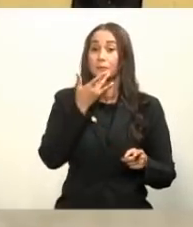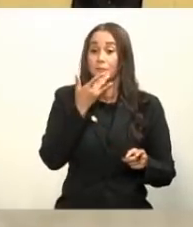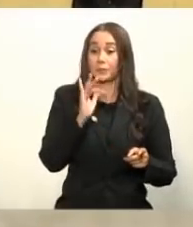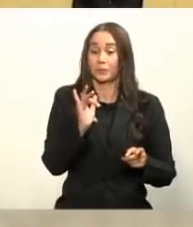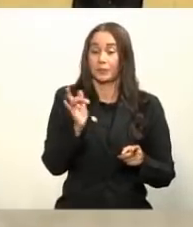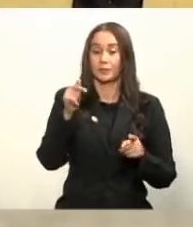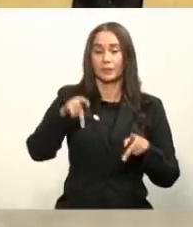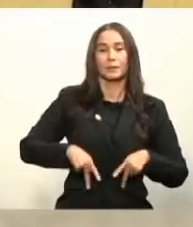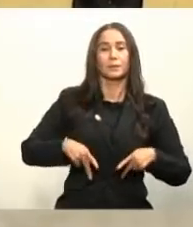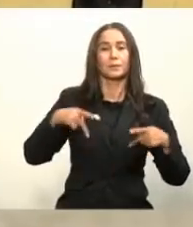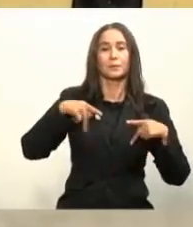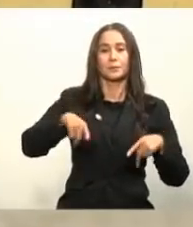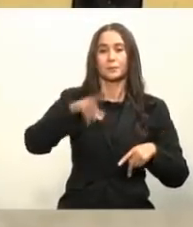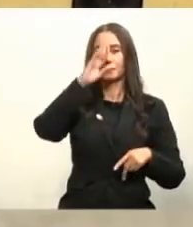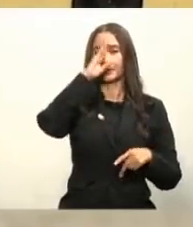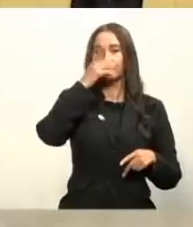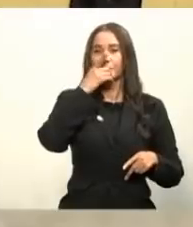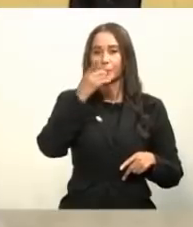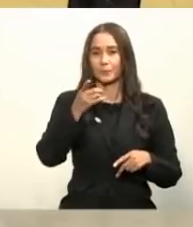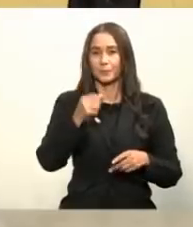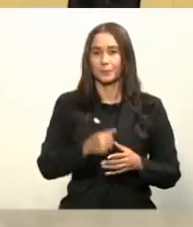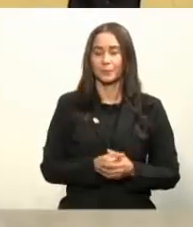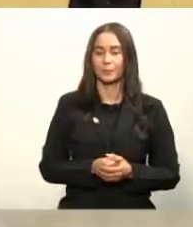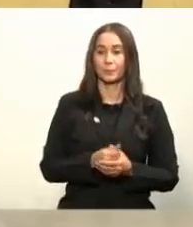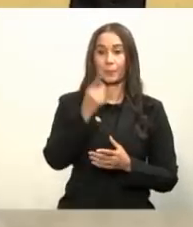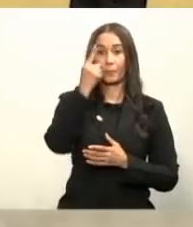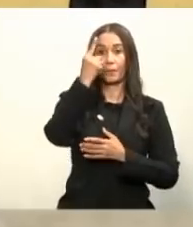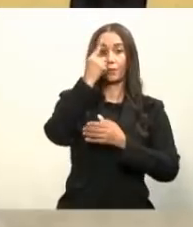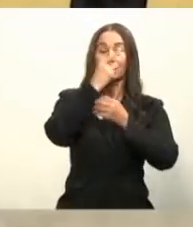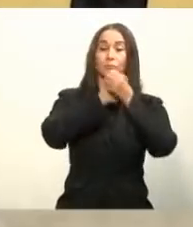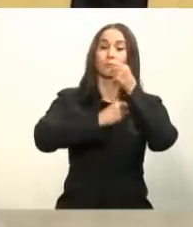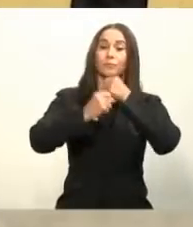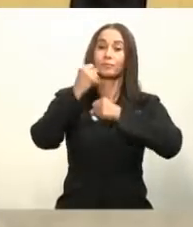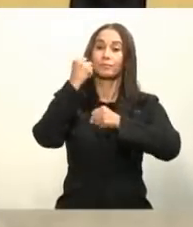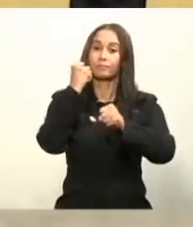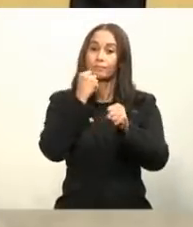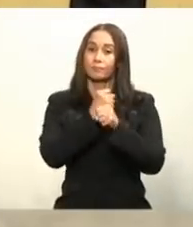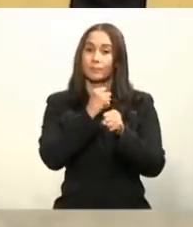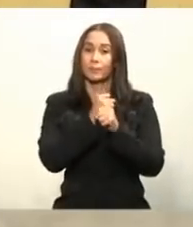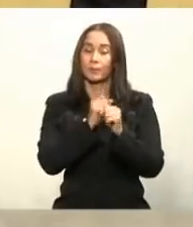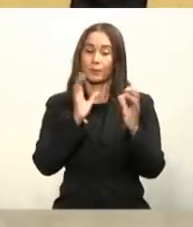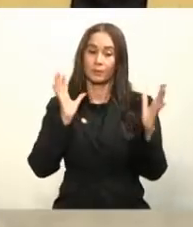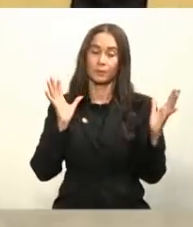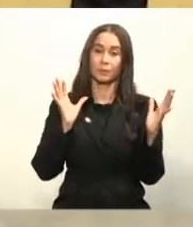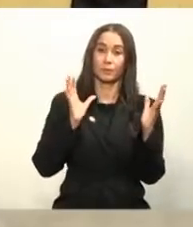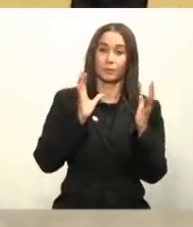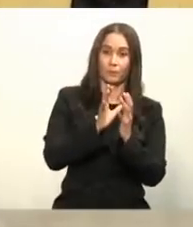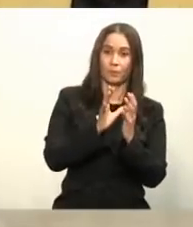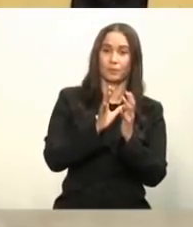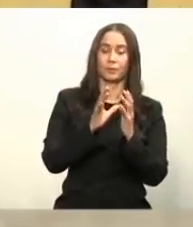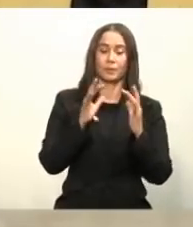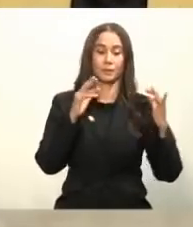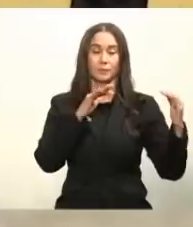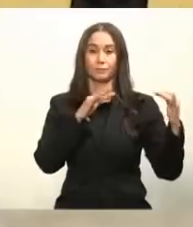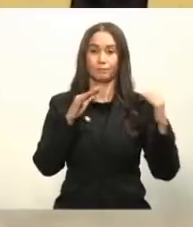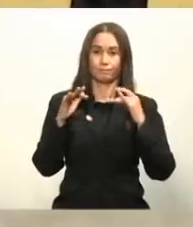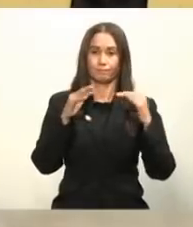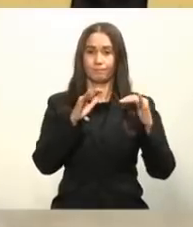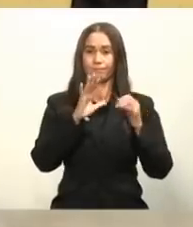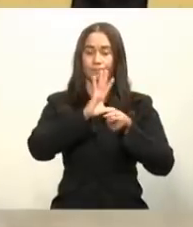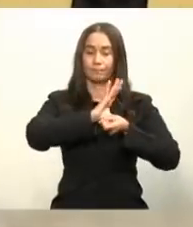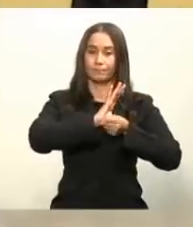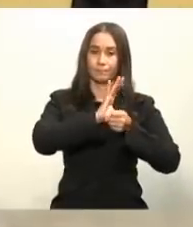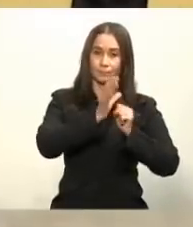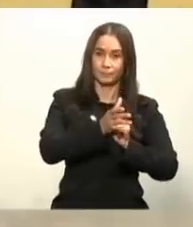en la República Dominicana. Tenemos casi un año en contra de lo que hemos llamado una guerra que